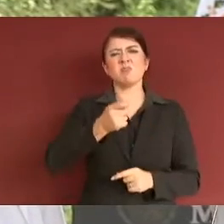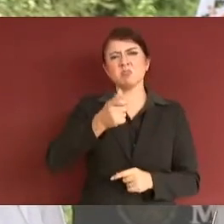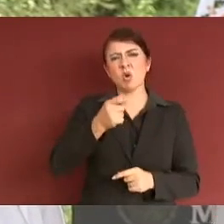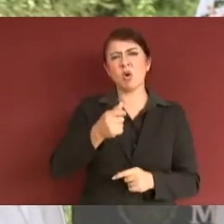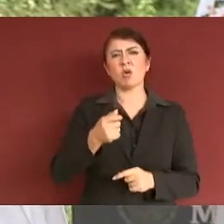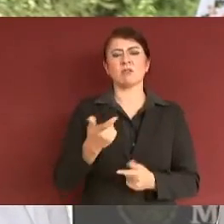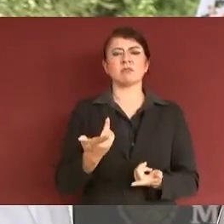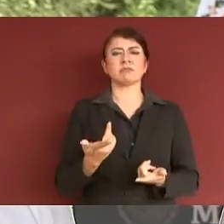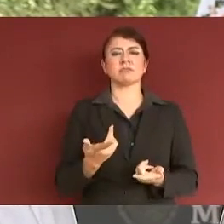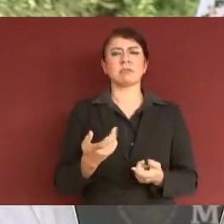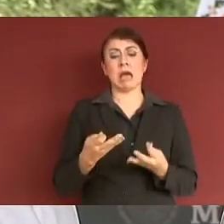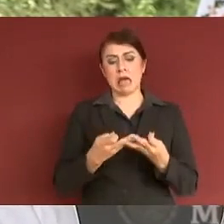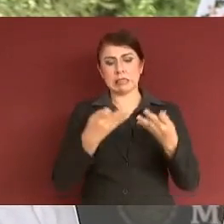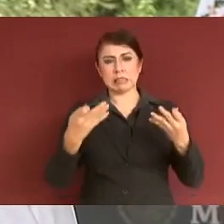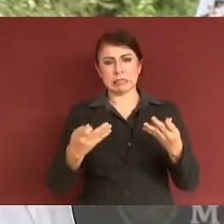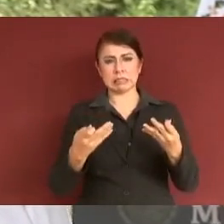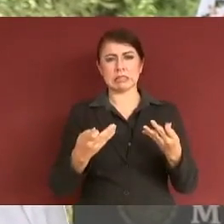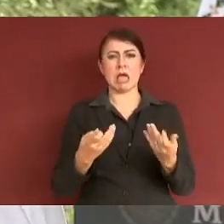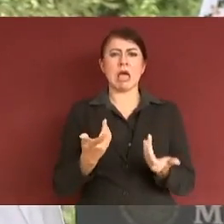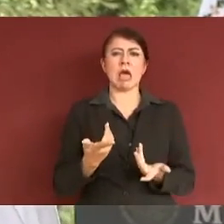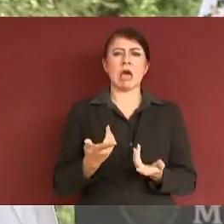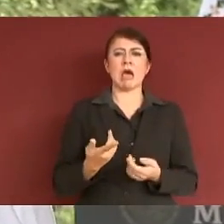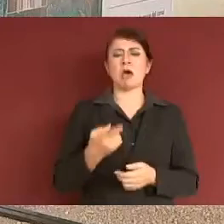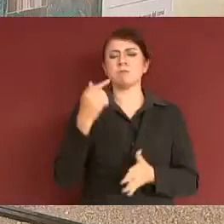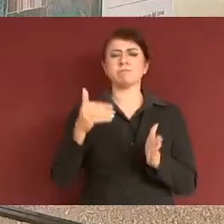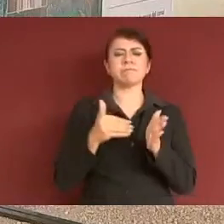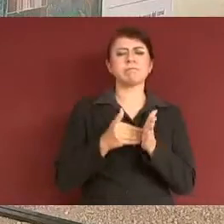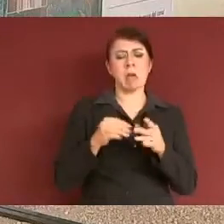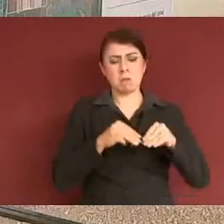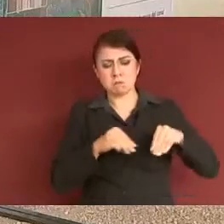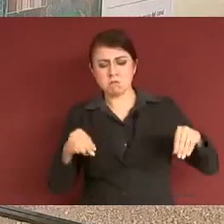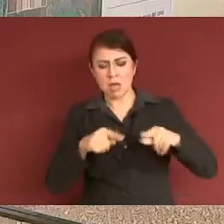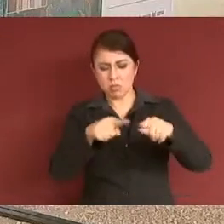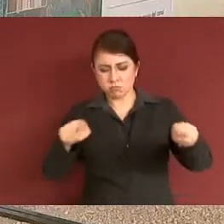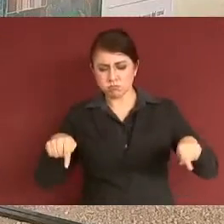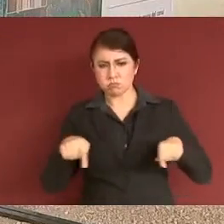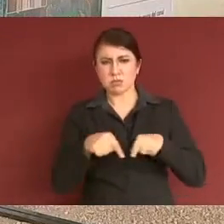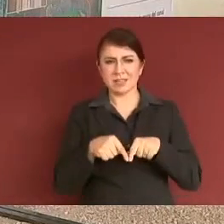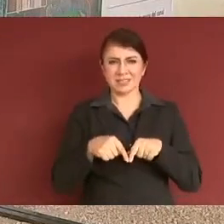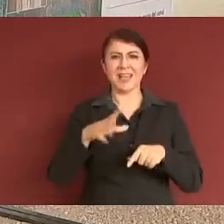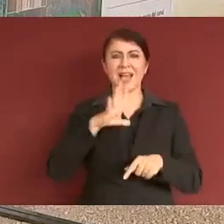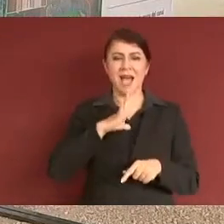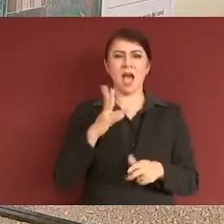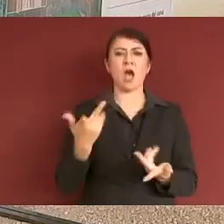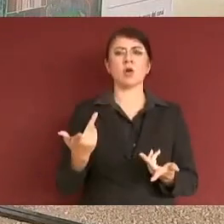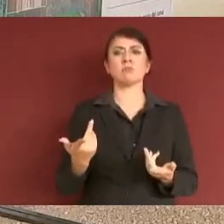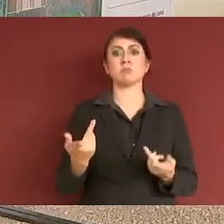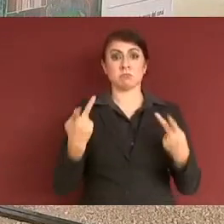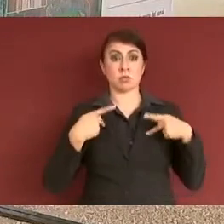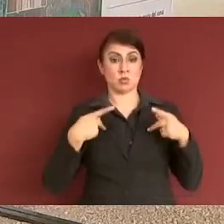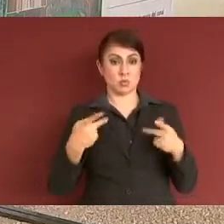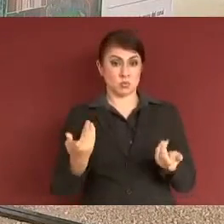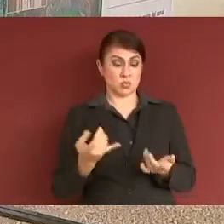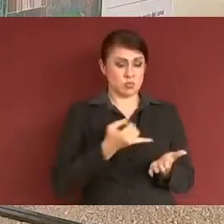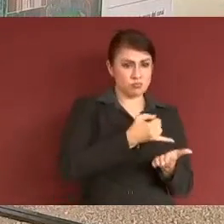multiplicando por tres veces el número de hectáreas y de productores en la tercera y en la cuarta etapa.